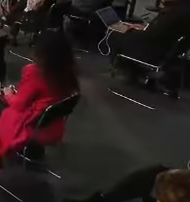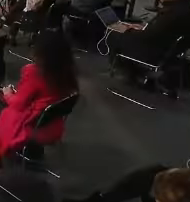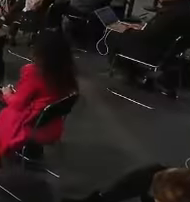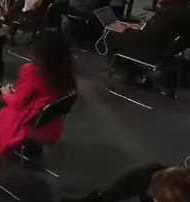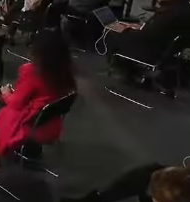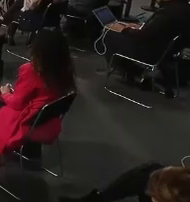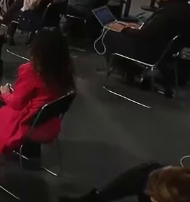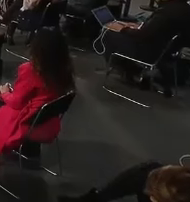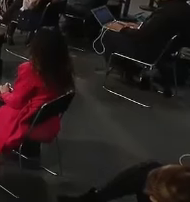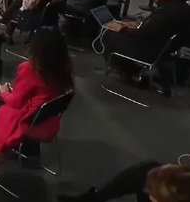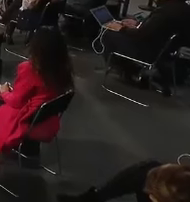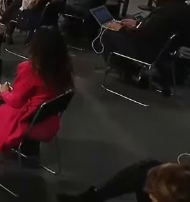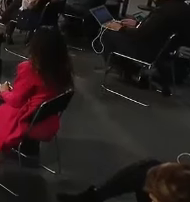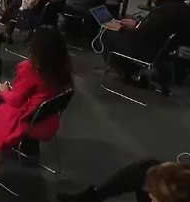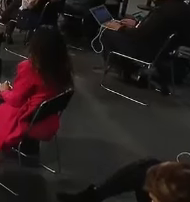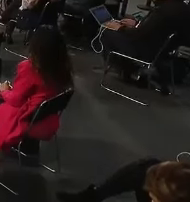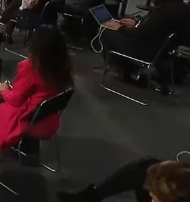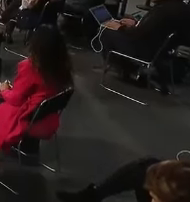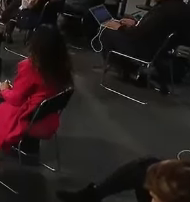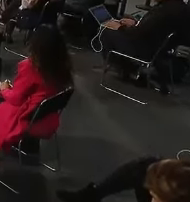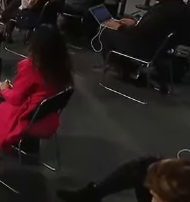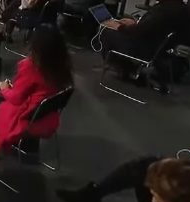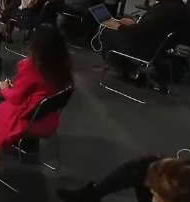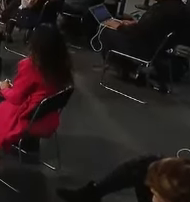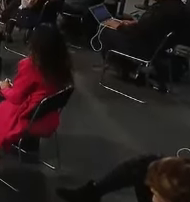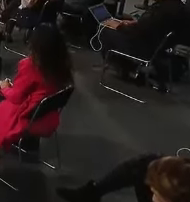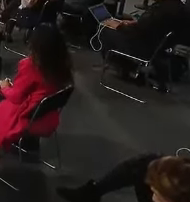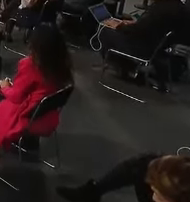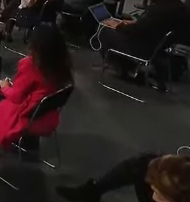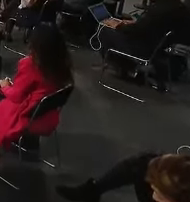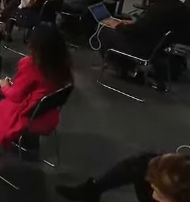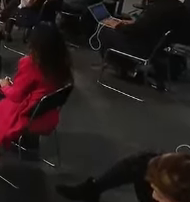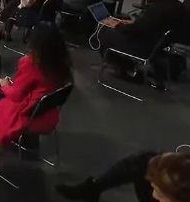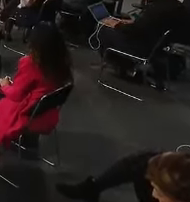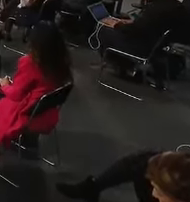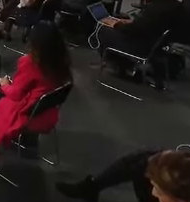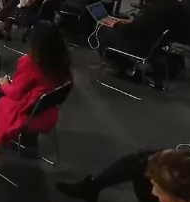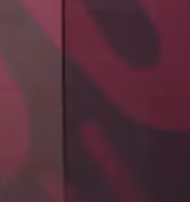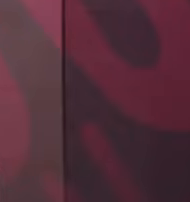nada más que pues llega sólo a eso, no a tiznar.